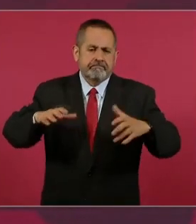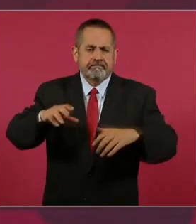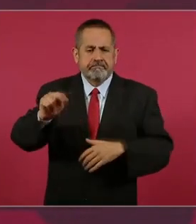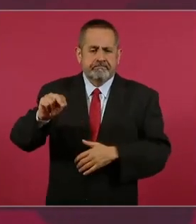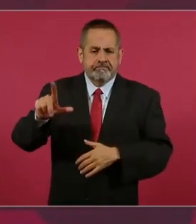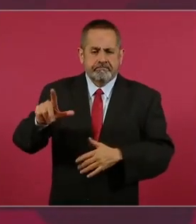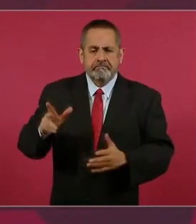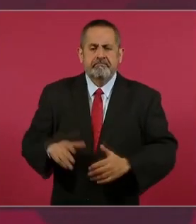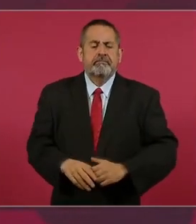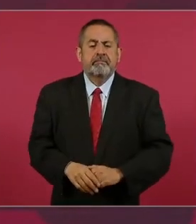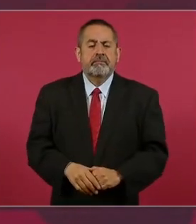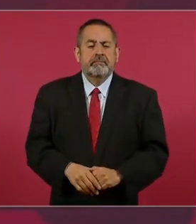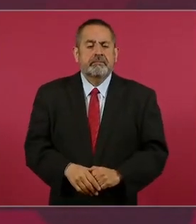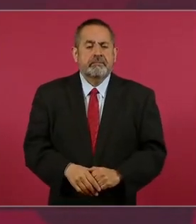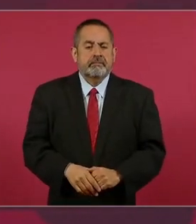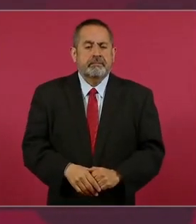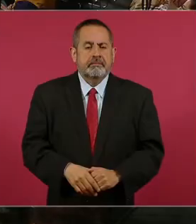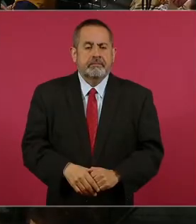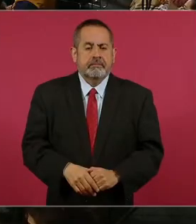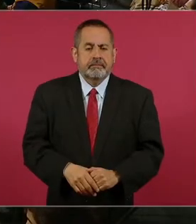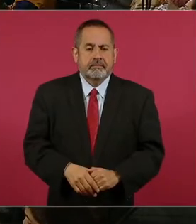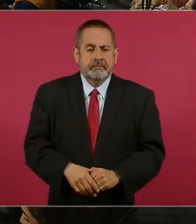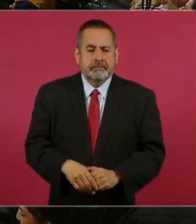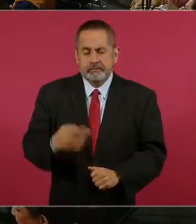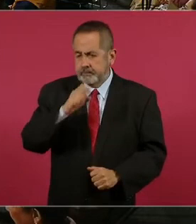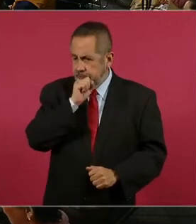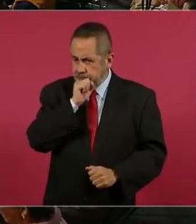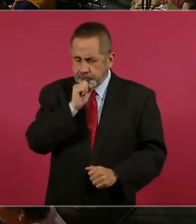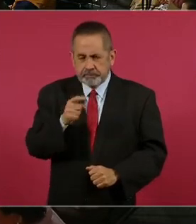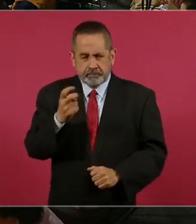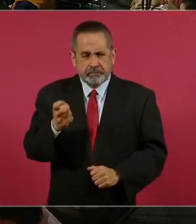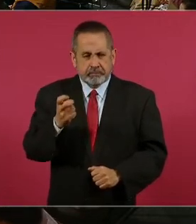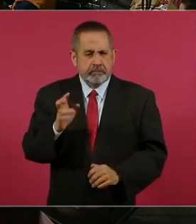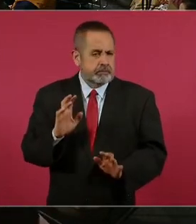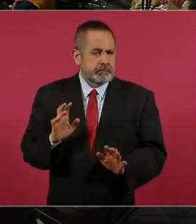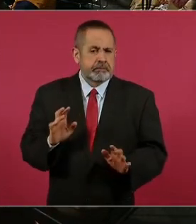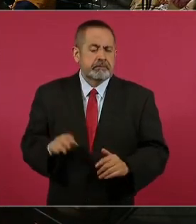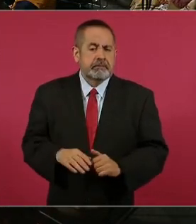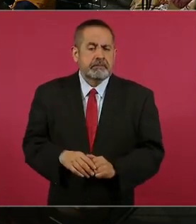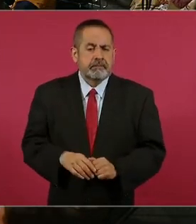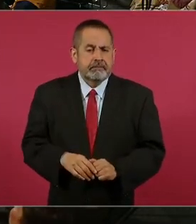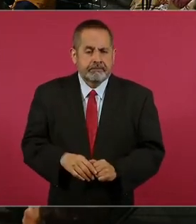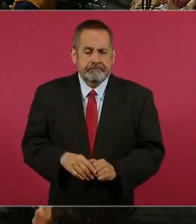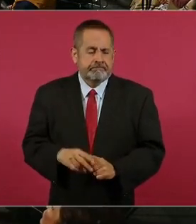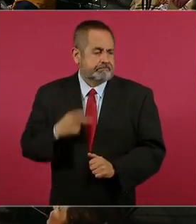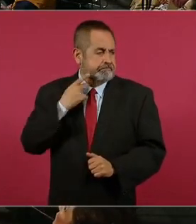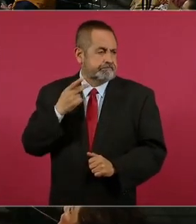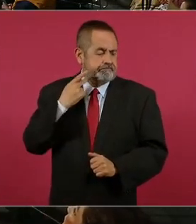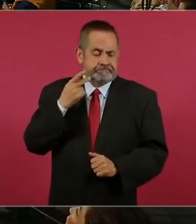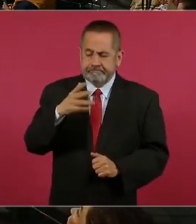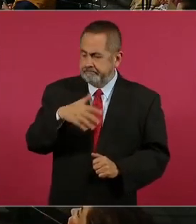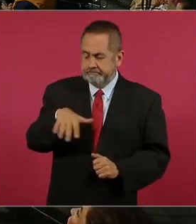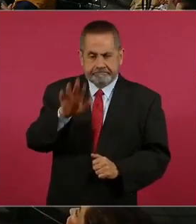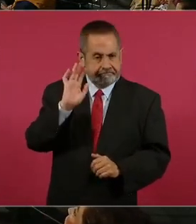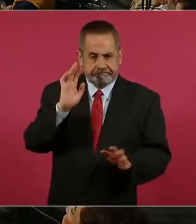León y es pura politiquería